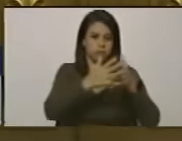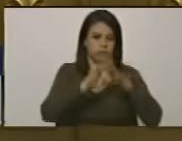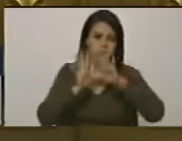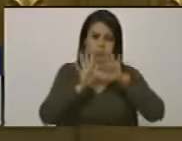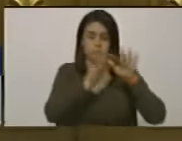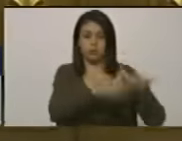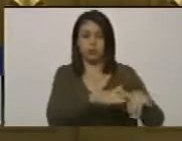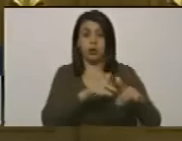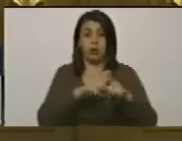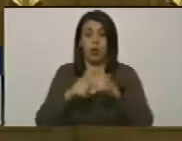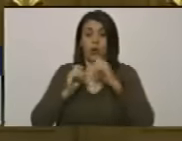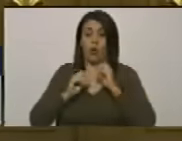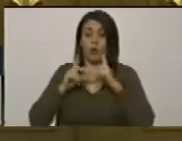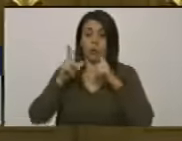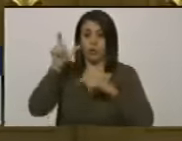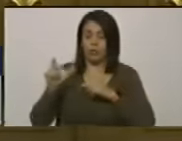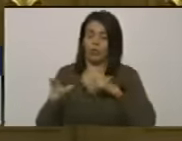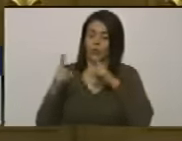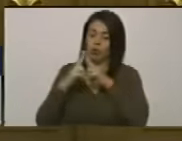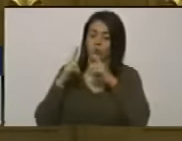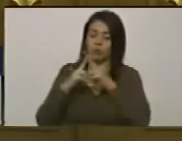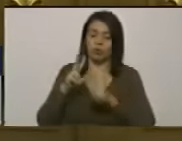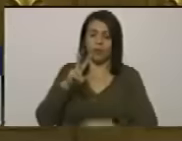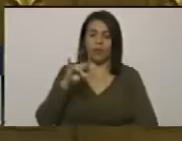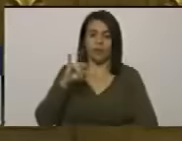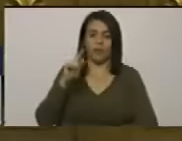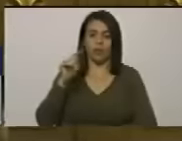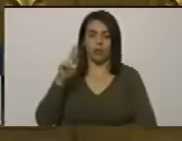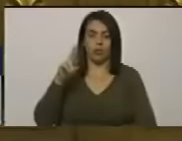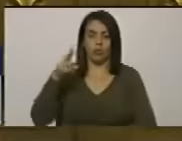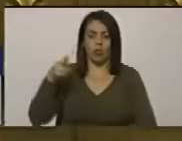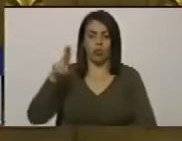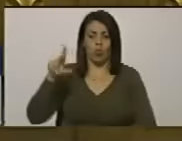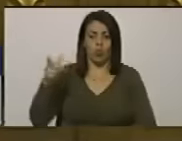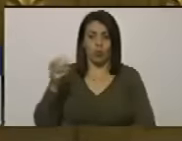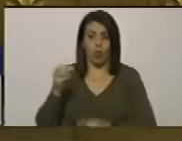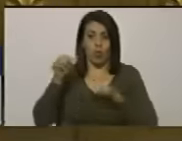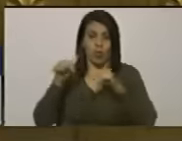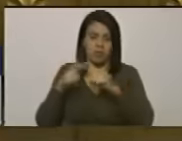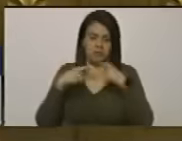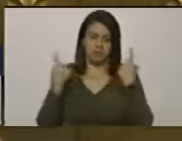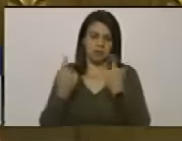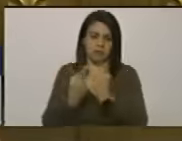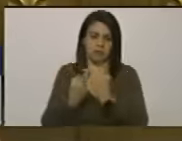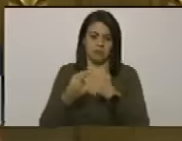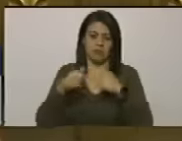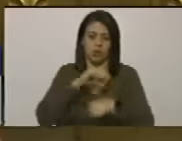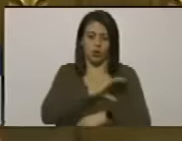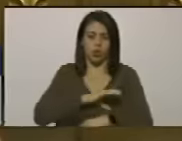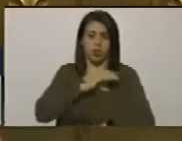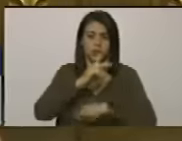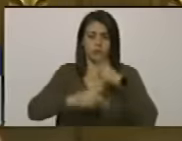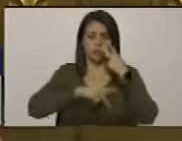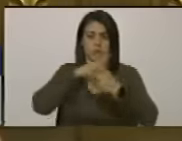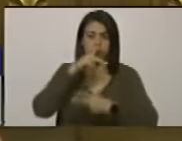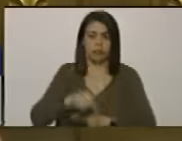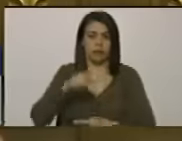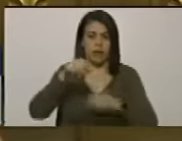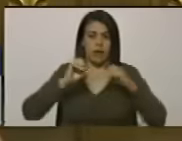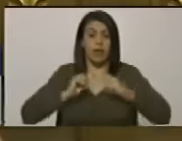tuve la oportunidad de conocer a Víctor Hugo en estos espacios en la comisión de política